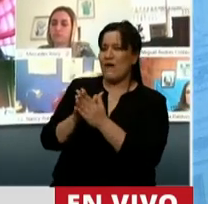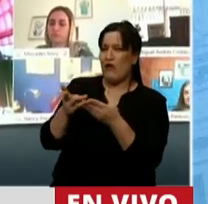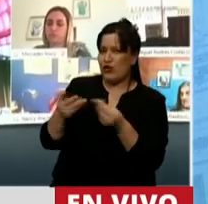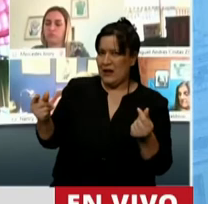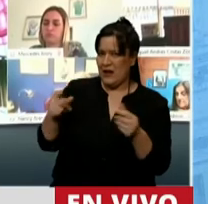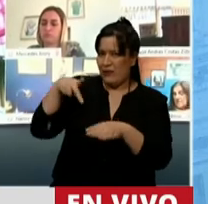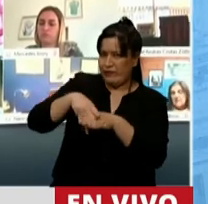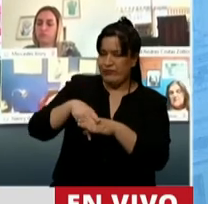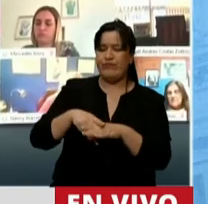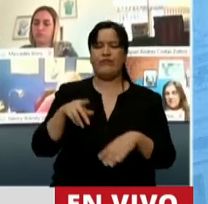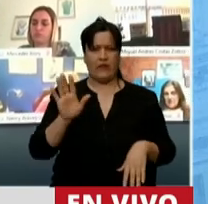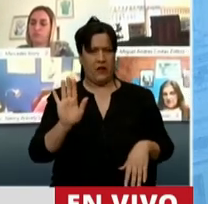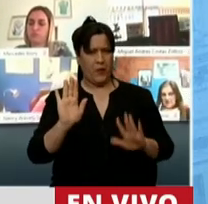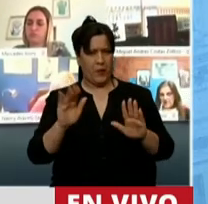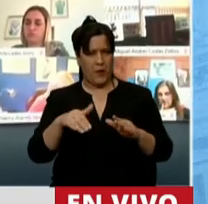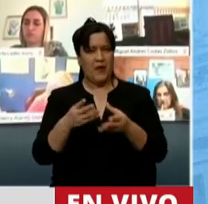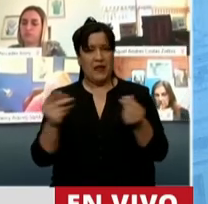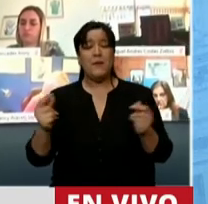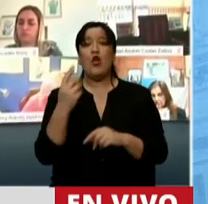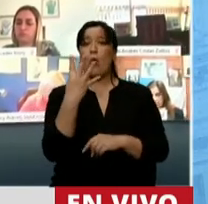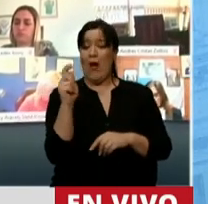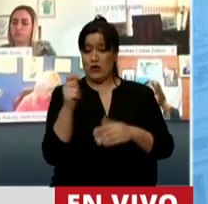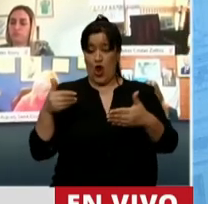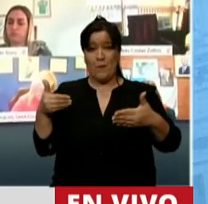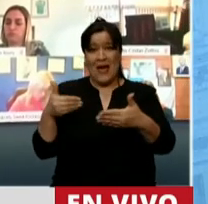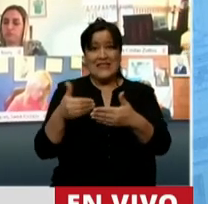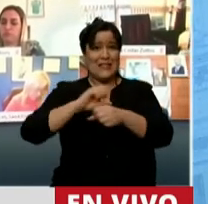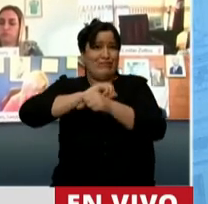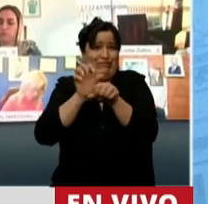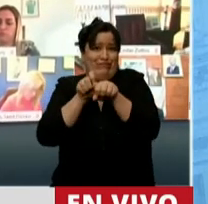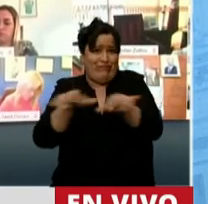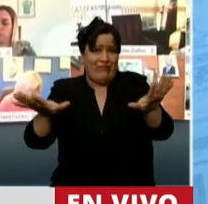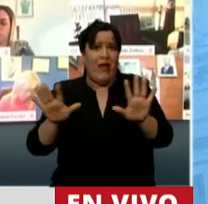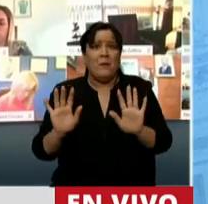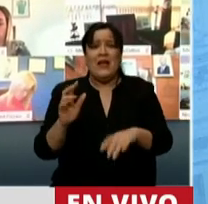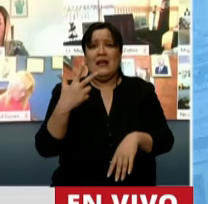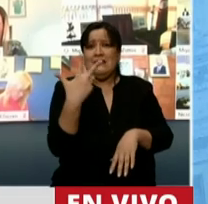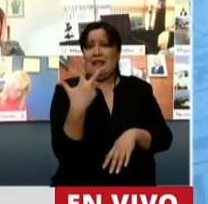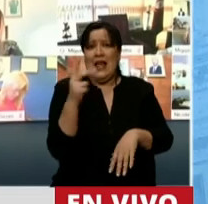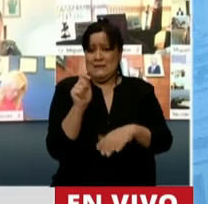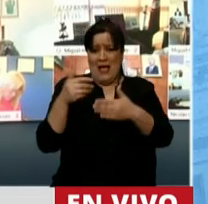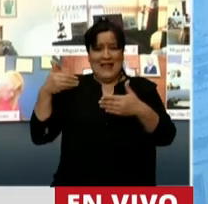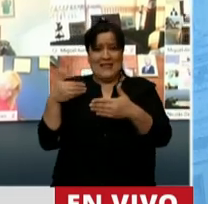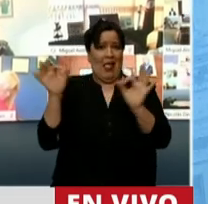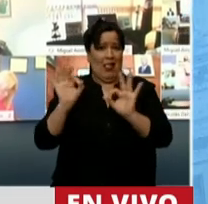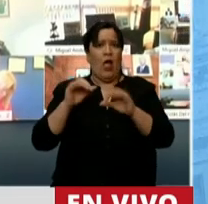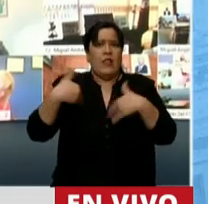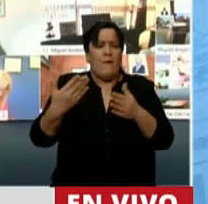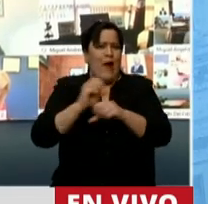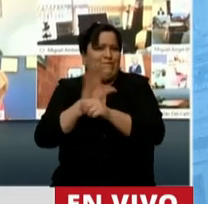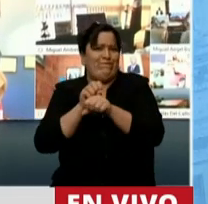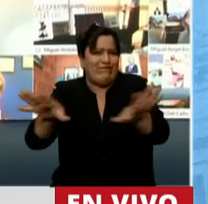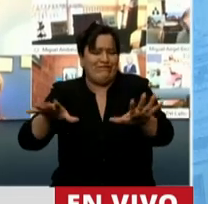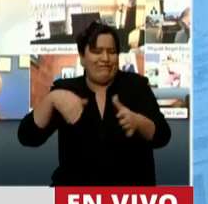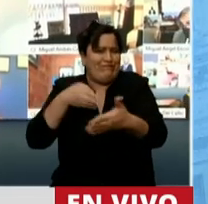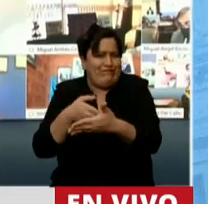Ahí estoy, 4 meses llevamos de pandemia y 3 sin pandemia. Solamente esto, agradecerle el